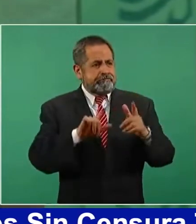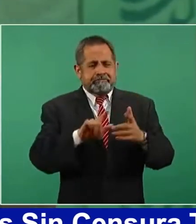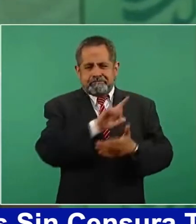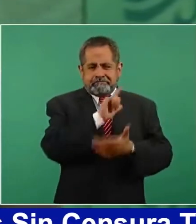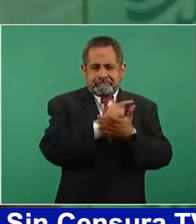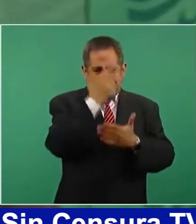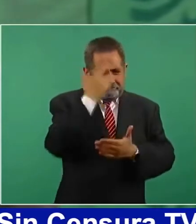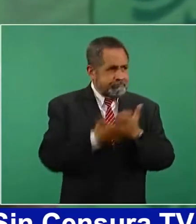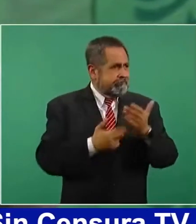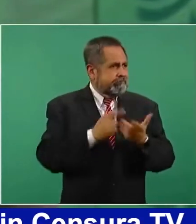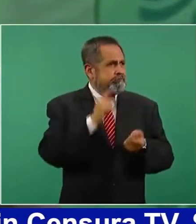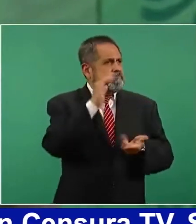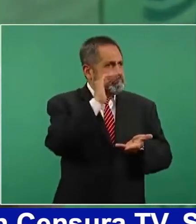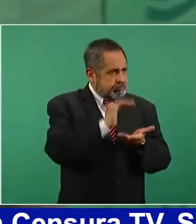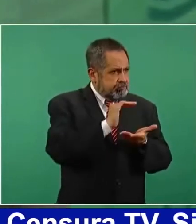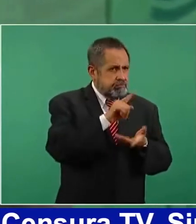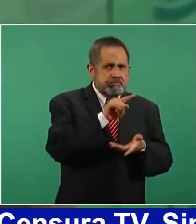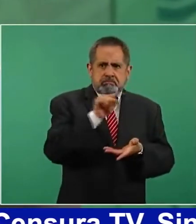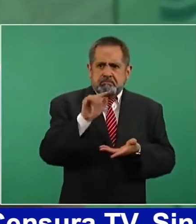hay disminución.